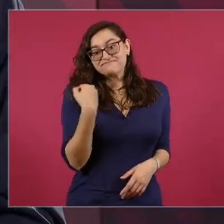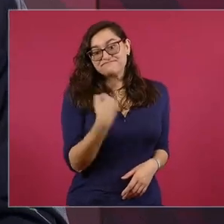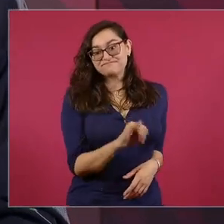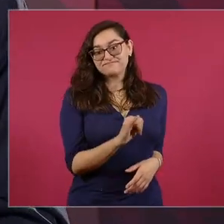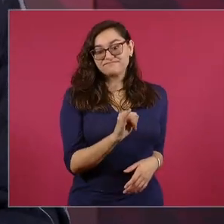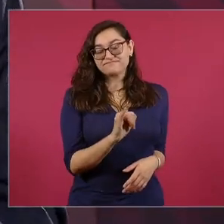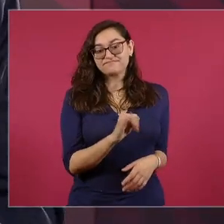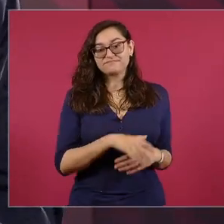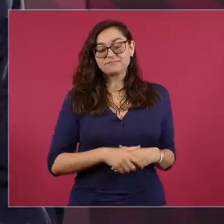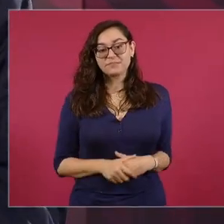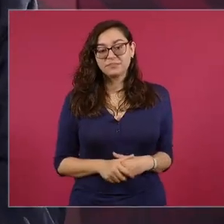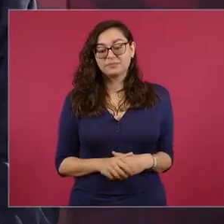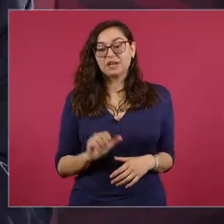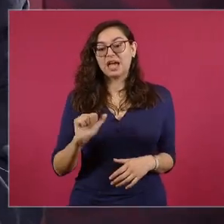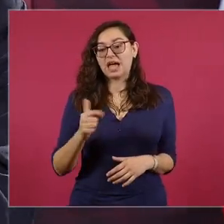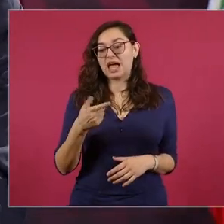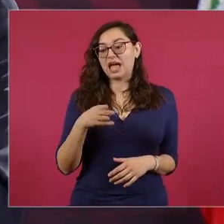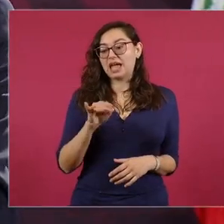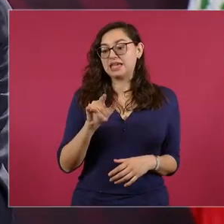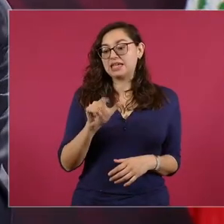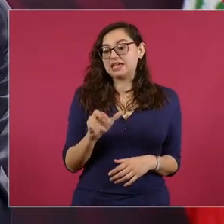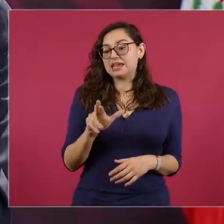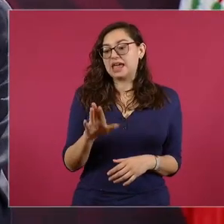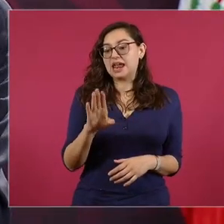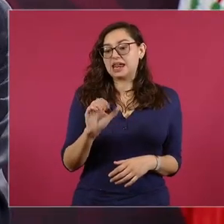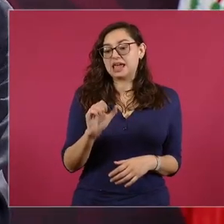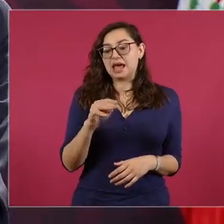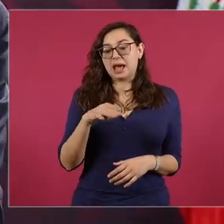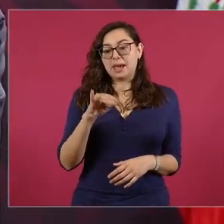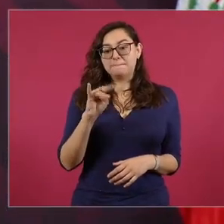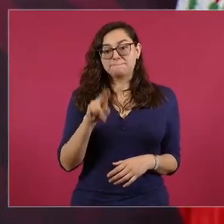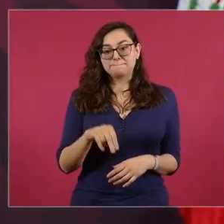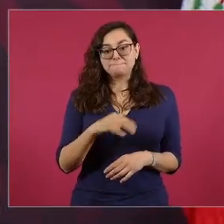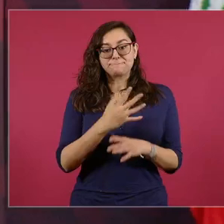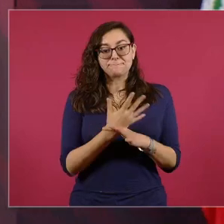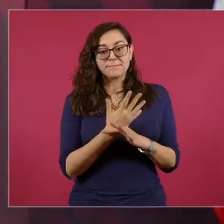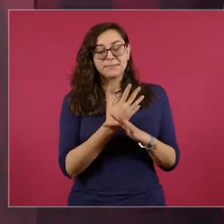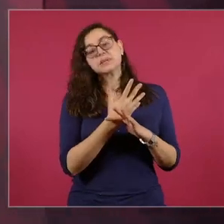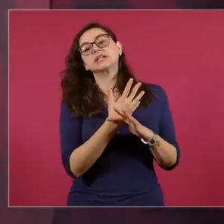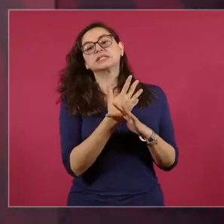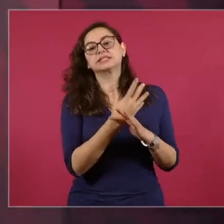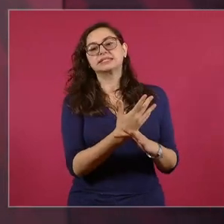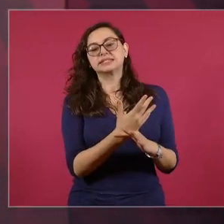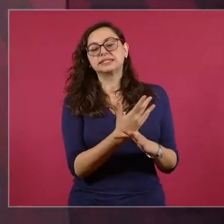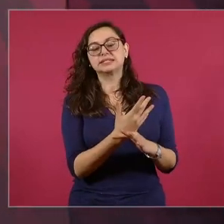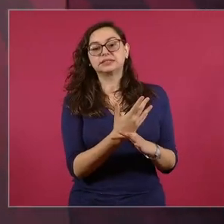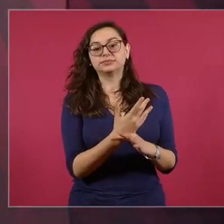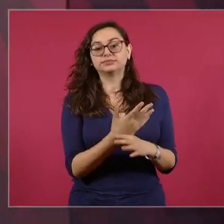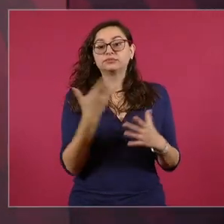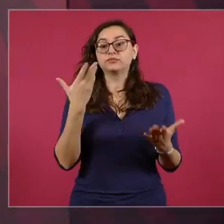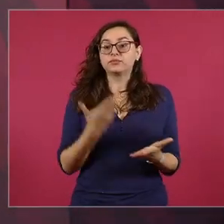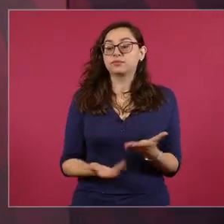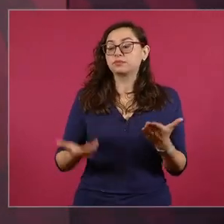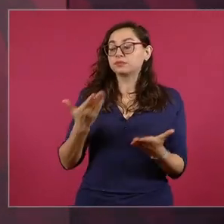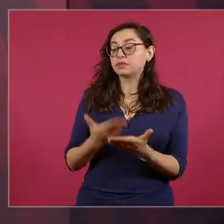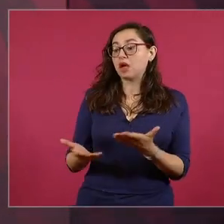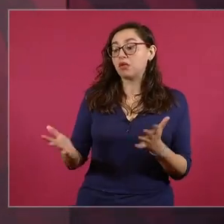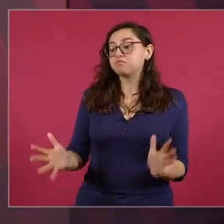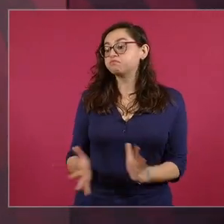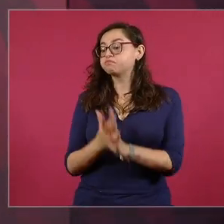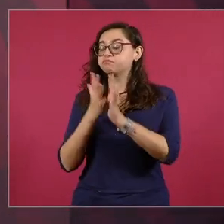Imagínense Aguilar Camín diciendo que ahora no hay democracia